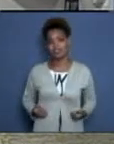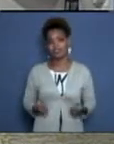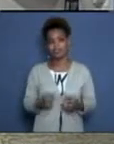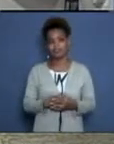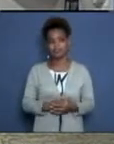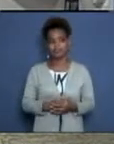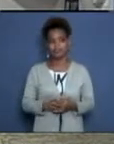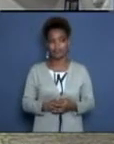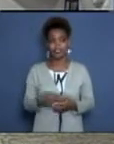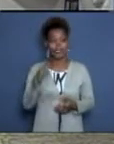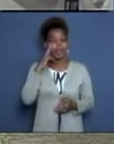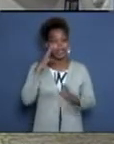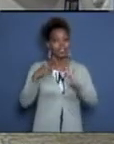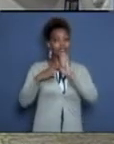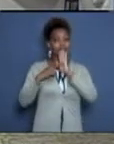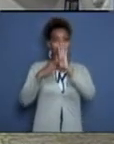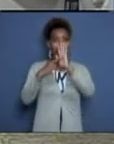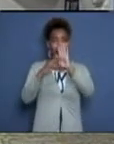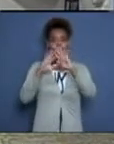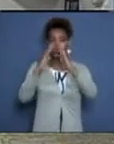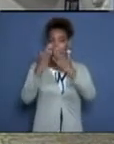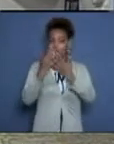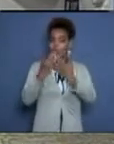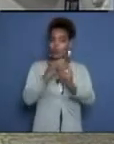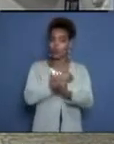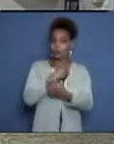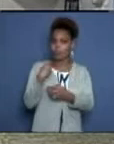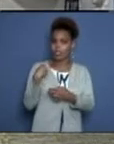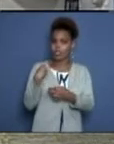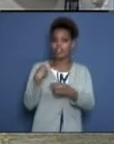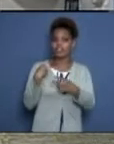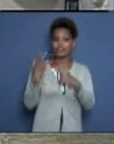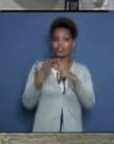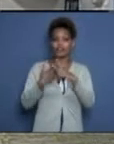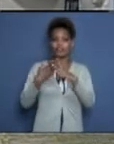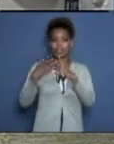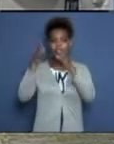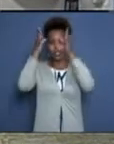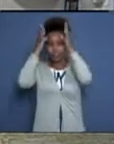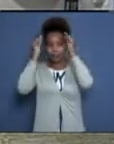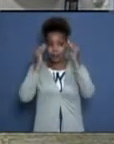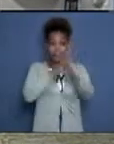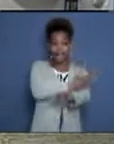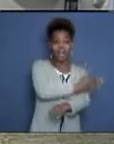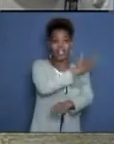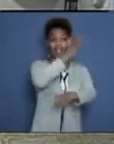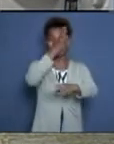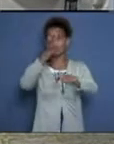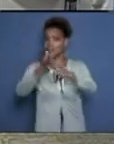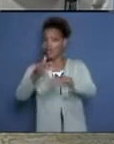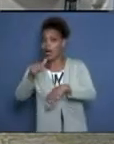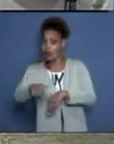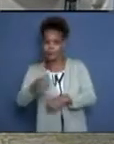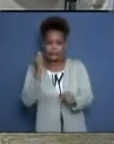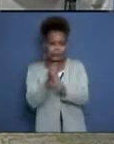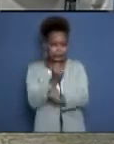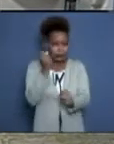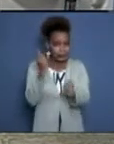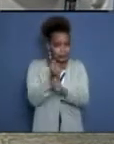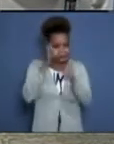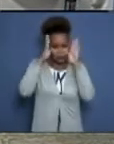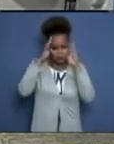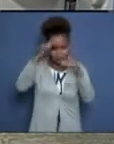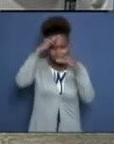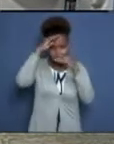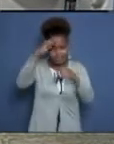todos los médicos y enfermeras que desde el inicio de la pandemia prácticamente no le han dado un beso ni a sus hijos y han estado los 15 o